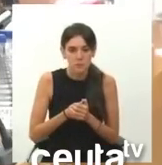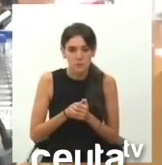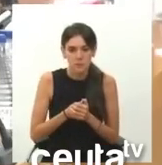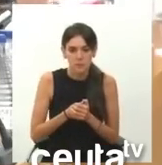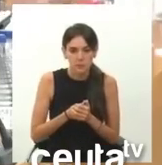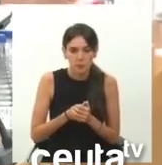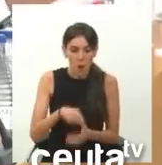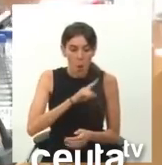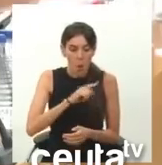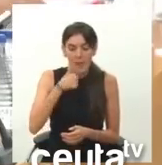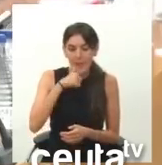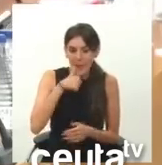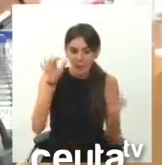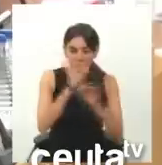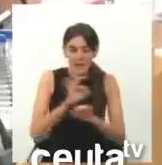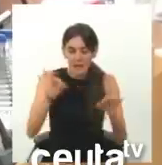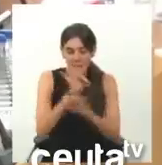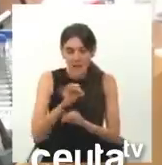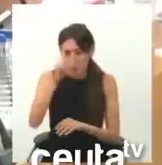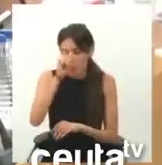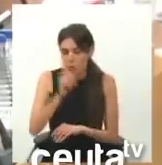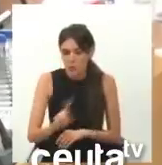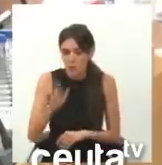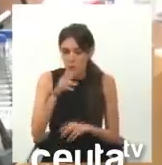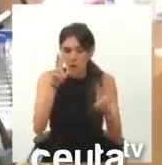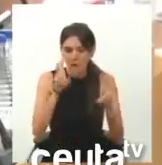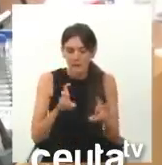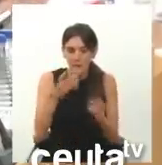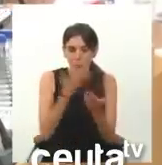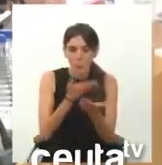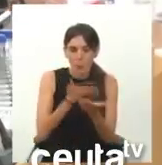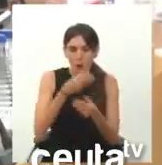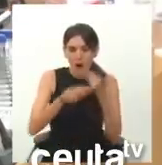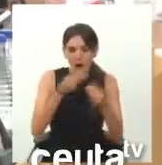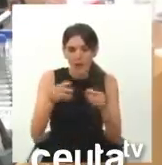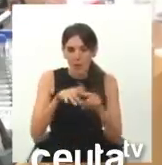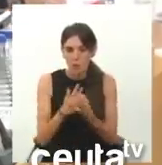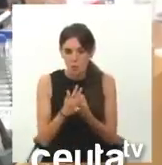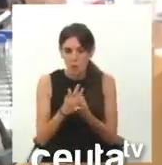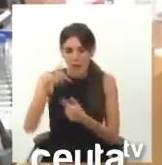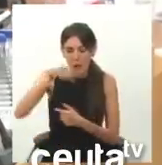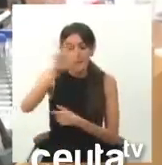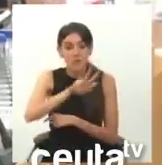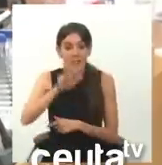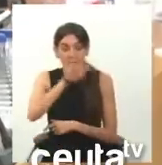¿Usted mira por Ceuta independientemente de los efectos que ello pueda tener en nuestra nación?